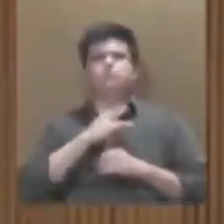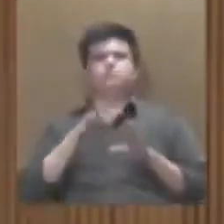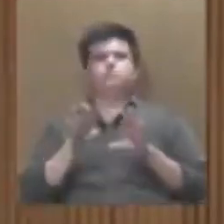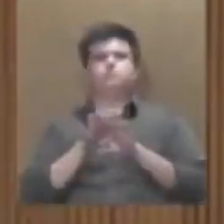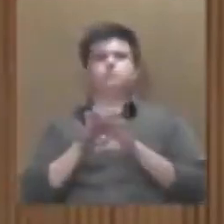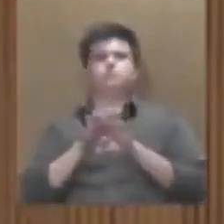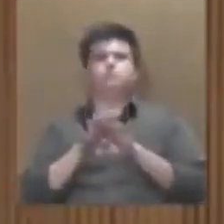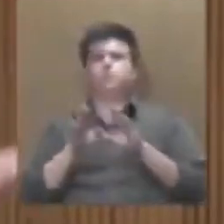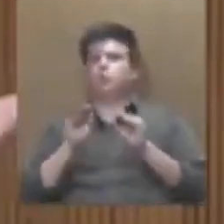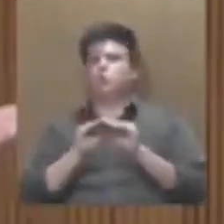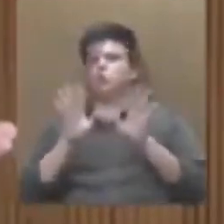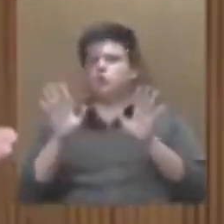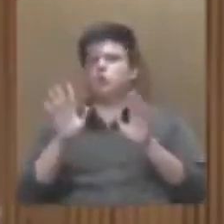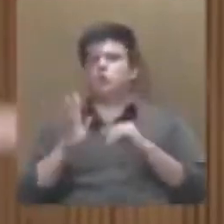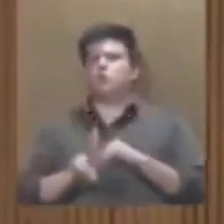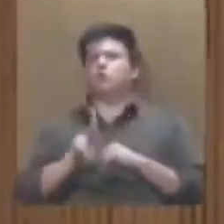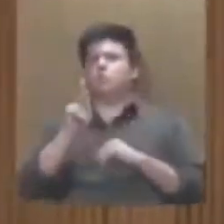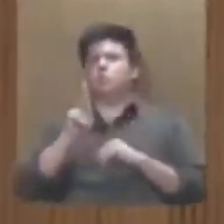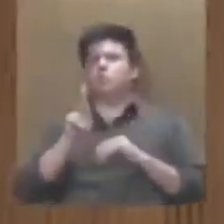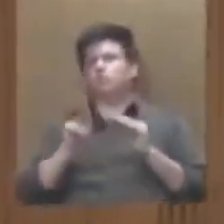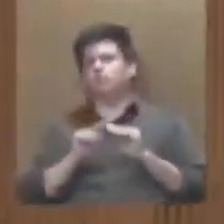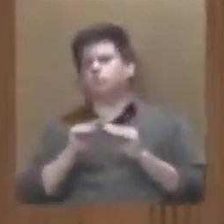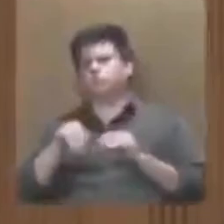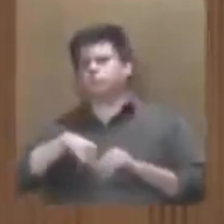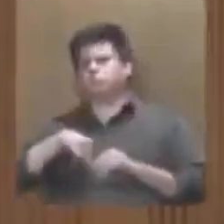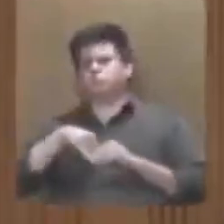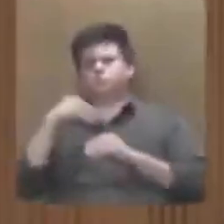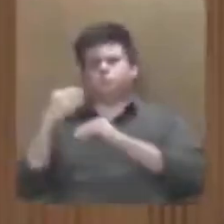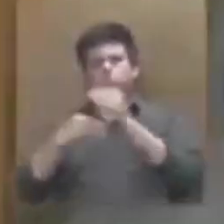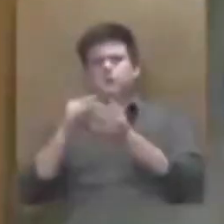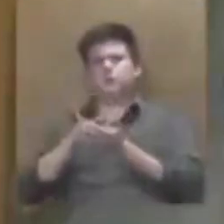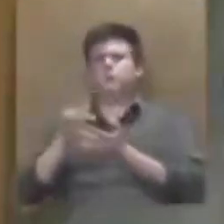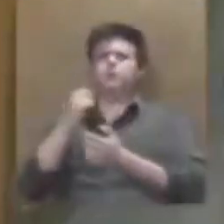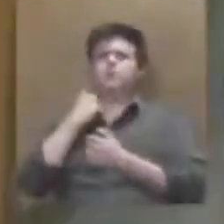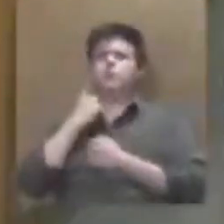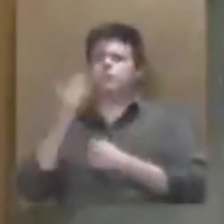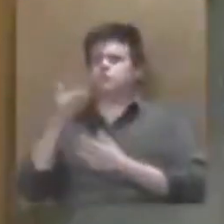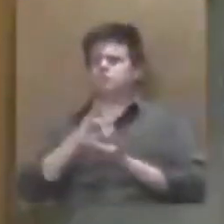claro el tema pero sin lugar a dudas interesante el debate gracias diputado gracias presidente gracias